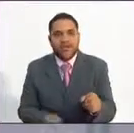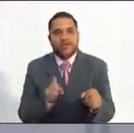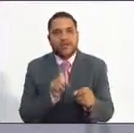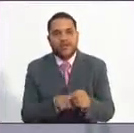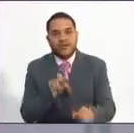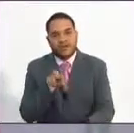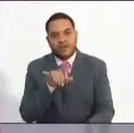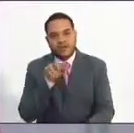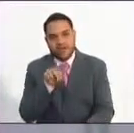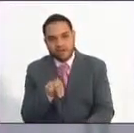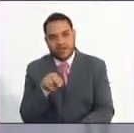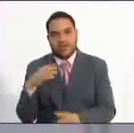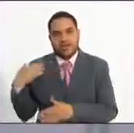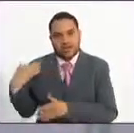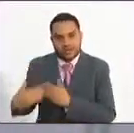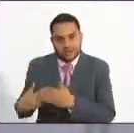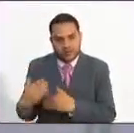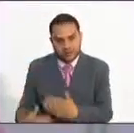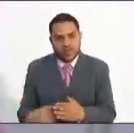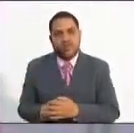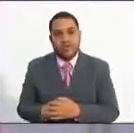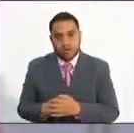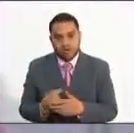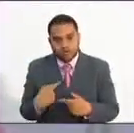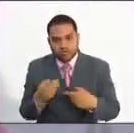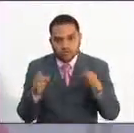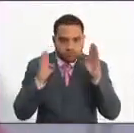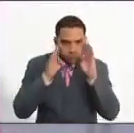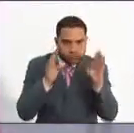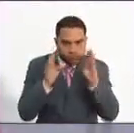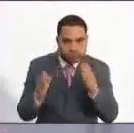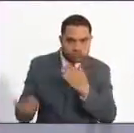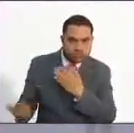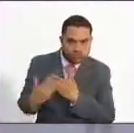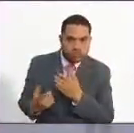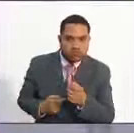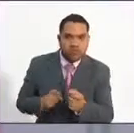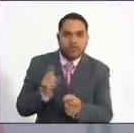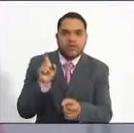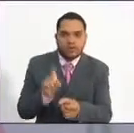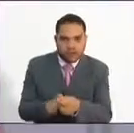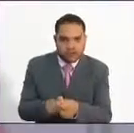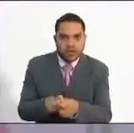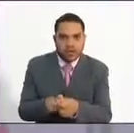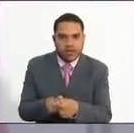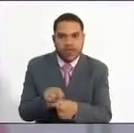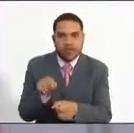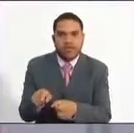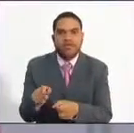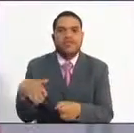surtí todo el proceso, estuve muy pendiente para hacer la inscripción y luego para